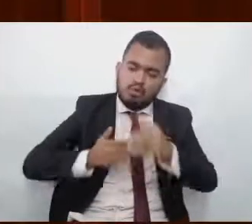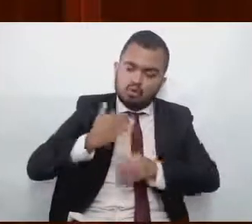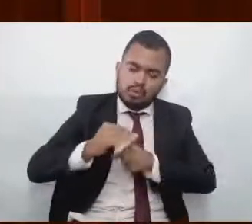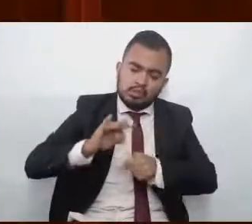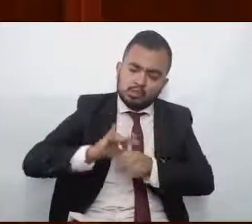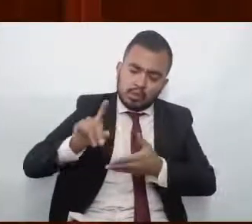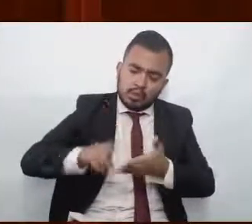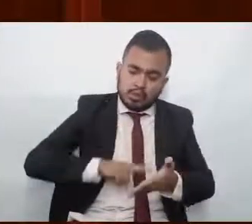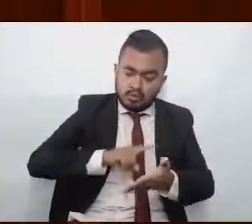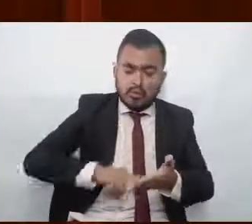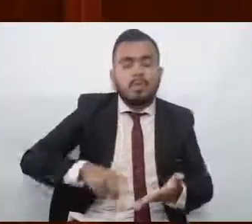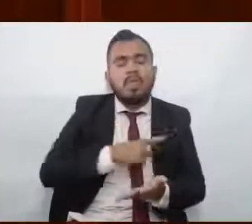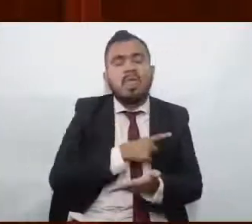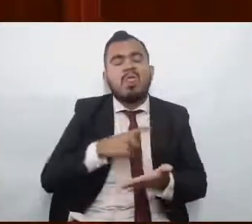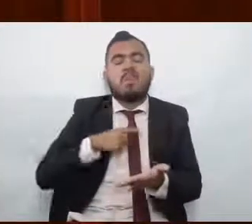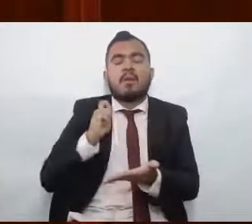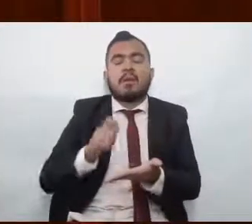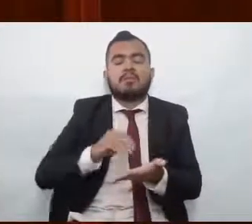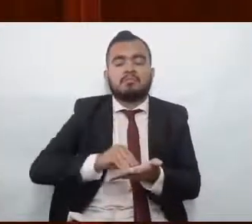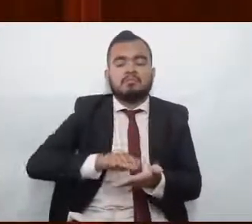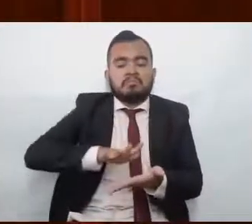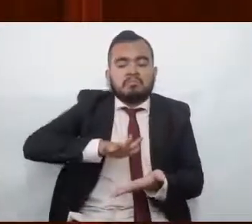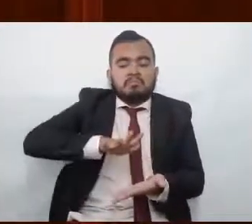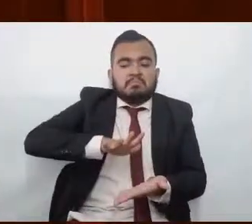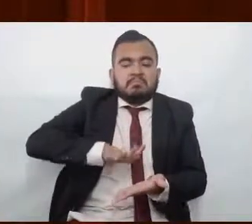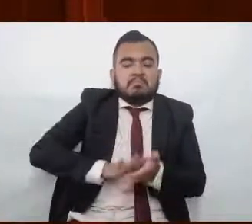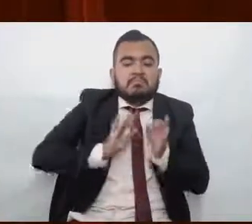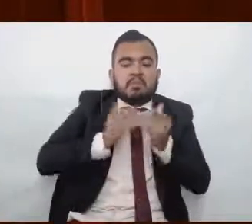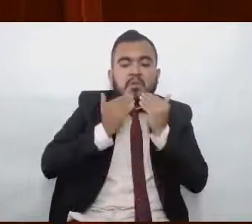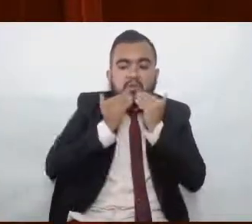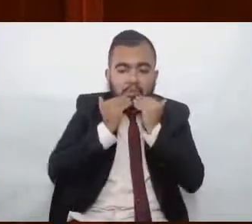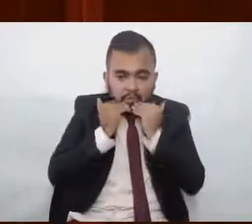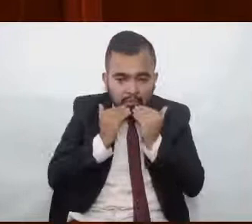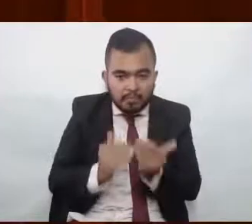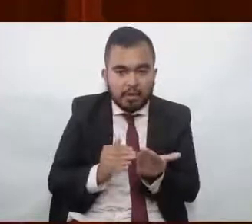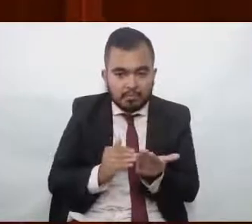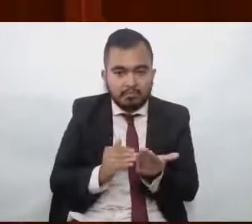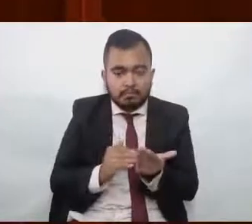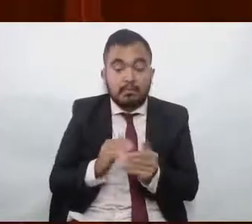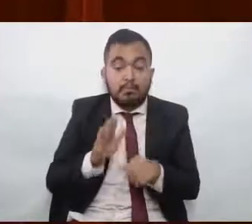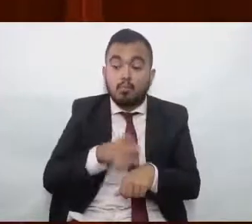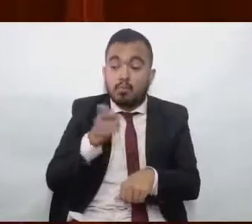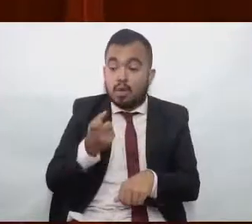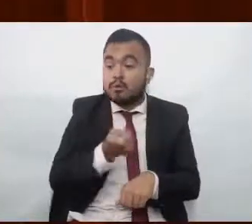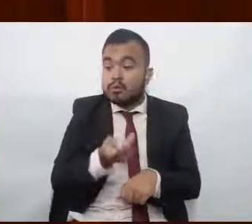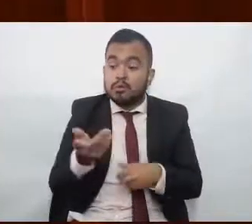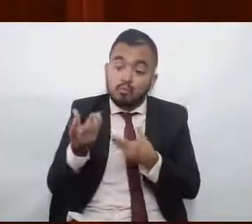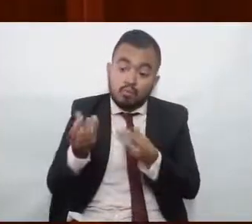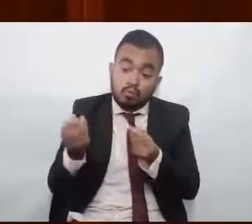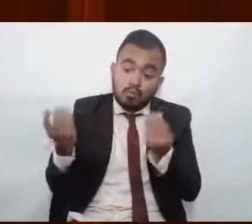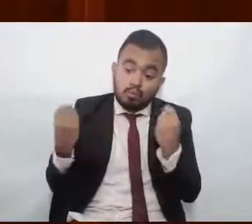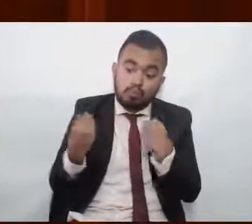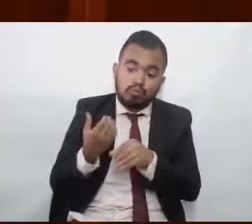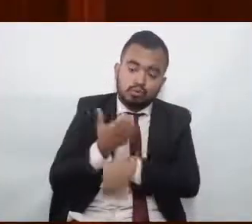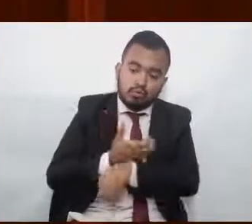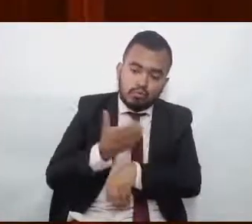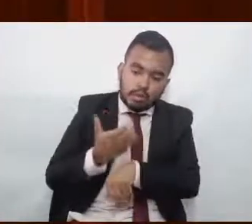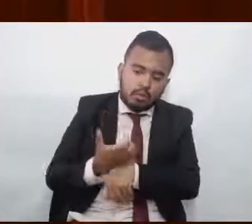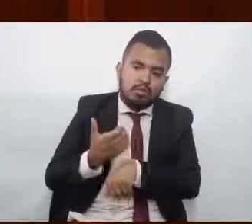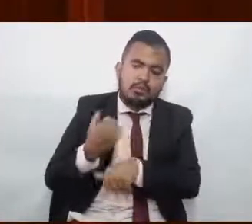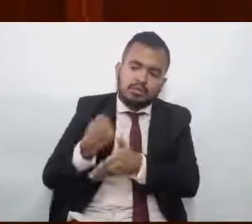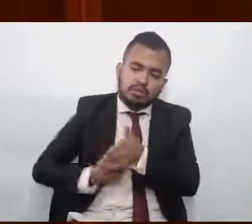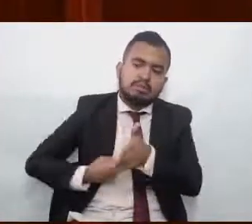legitimado, porque de alguna manera la lucha que han venido haciendo muchos compañeros de manera histórica,